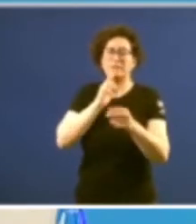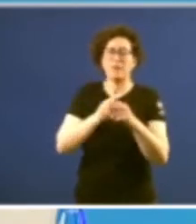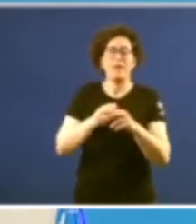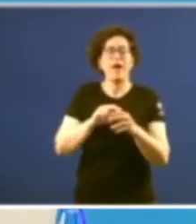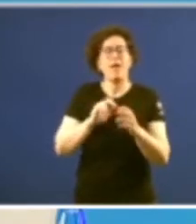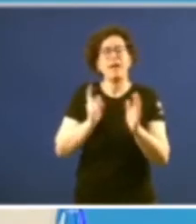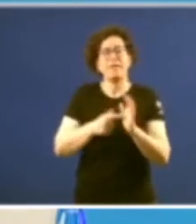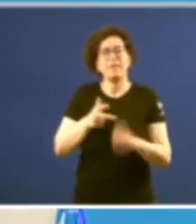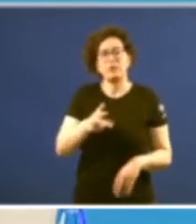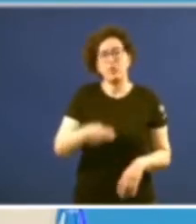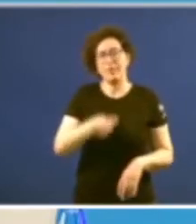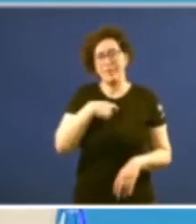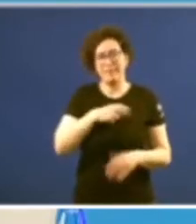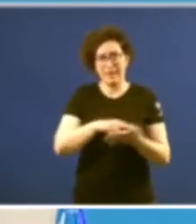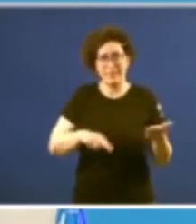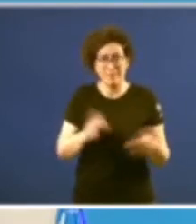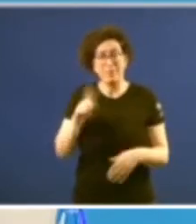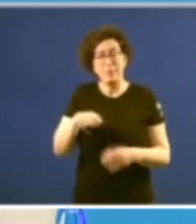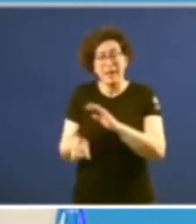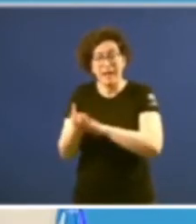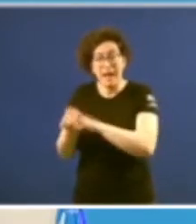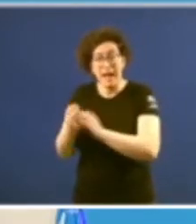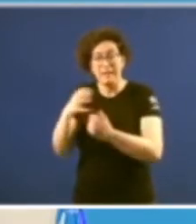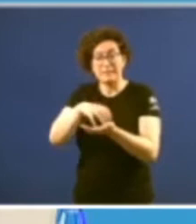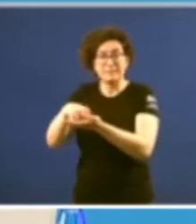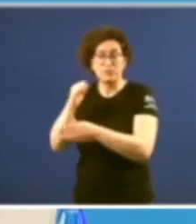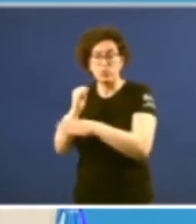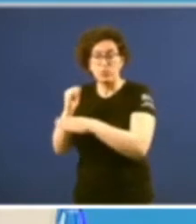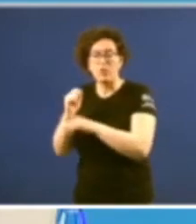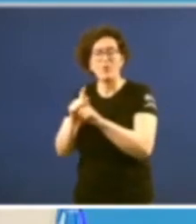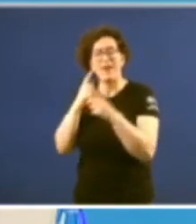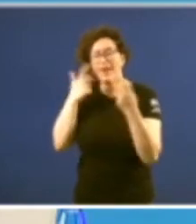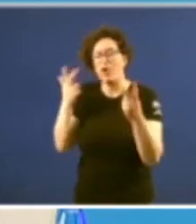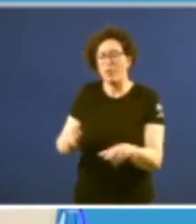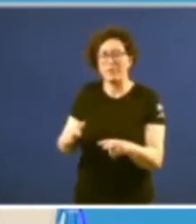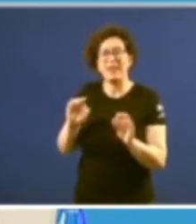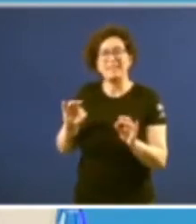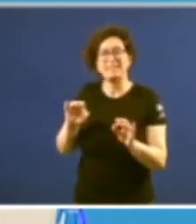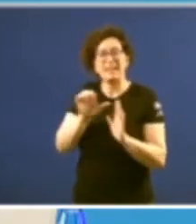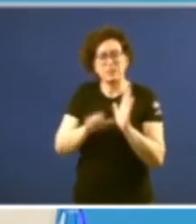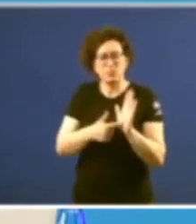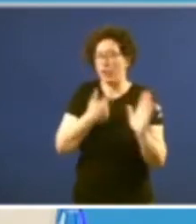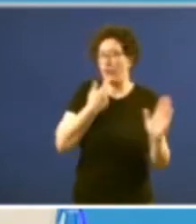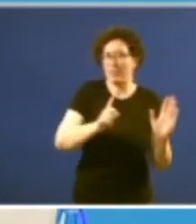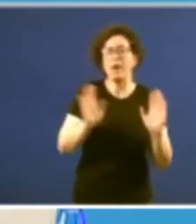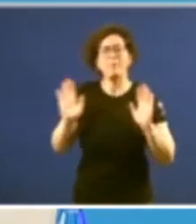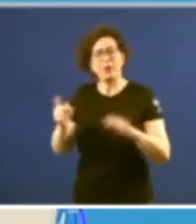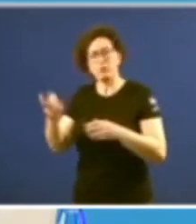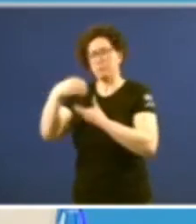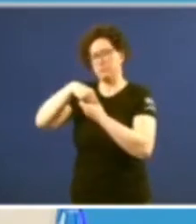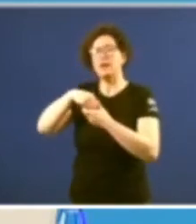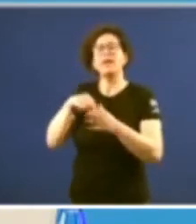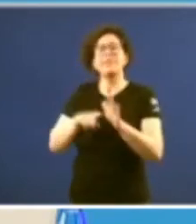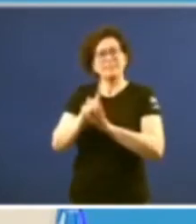Galicia se crean instituciones que no cuentan con un reconocimiento expreso en el ámbito estatutario pero que forman parte también del